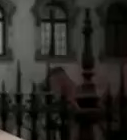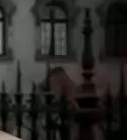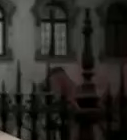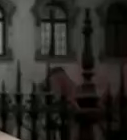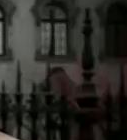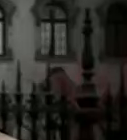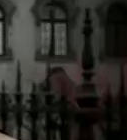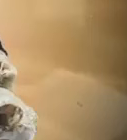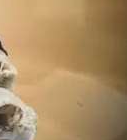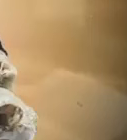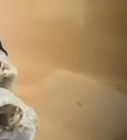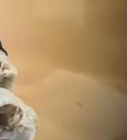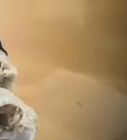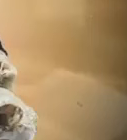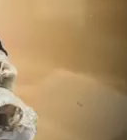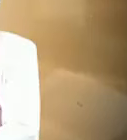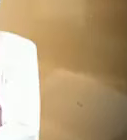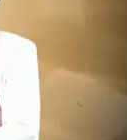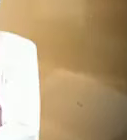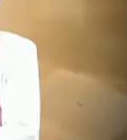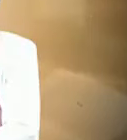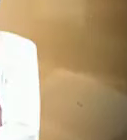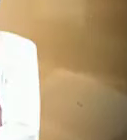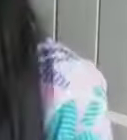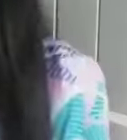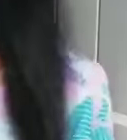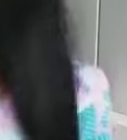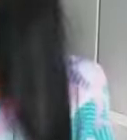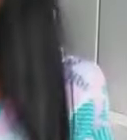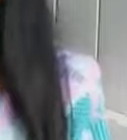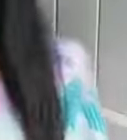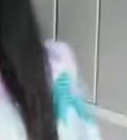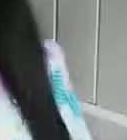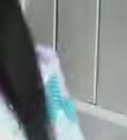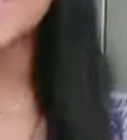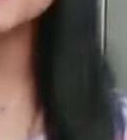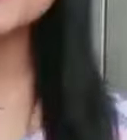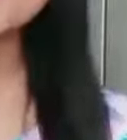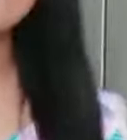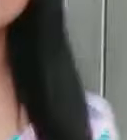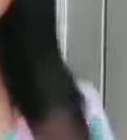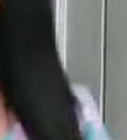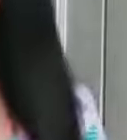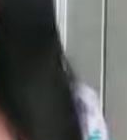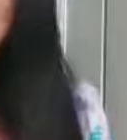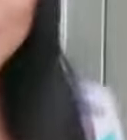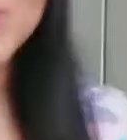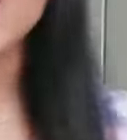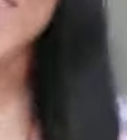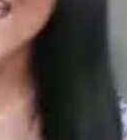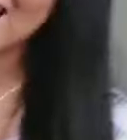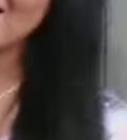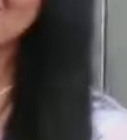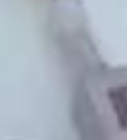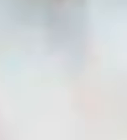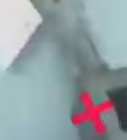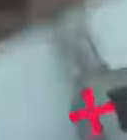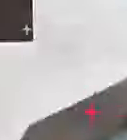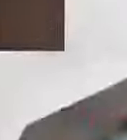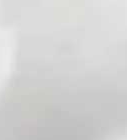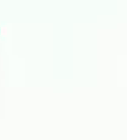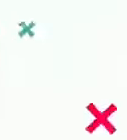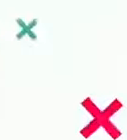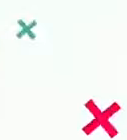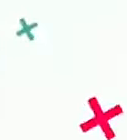que es y lo que no es verdad. Por eso, si quieres saber un poco más sobre posverdad y desinformación, no te pierdas el próximo capítulo de...